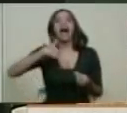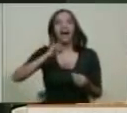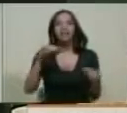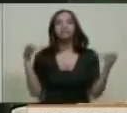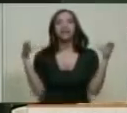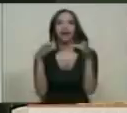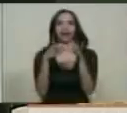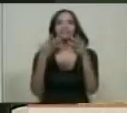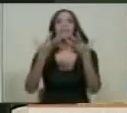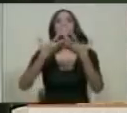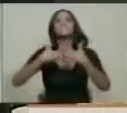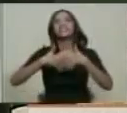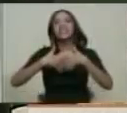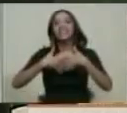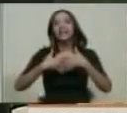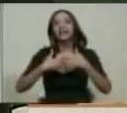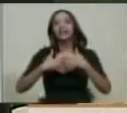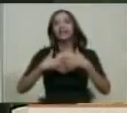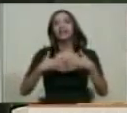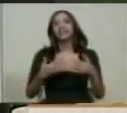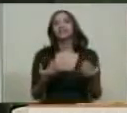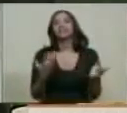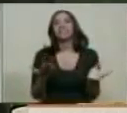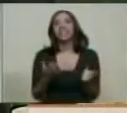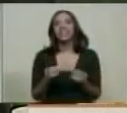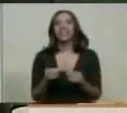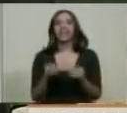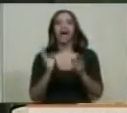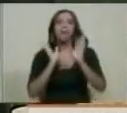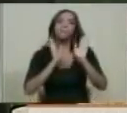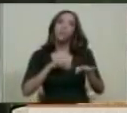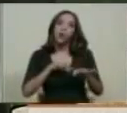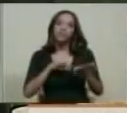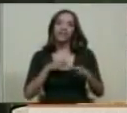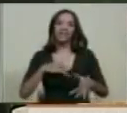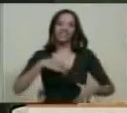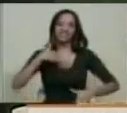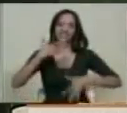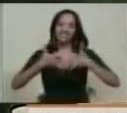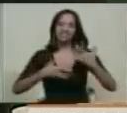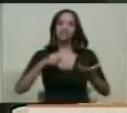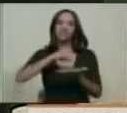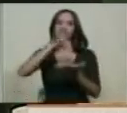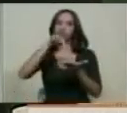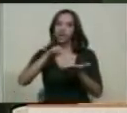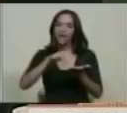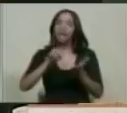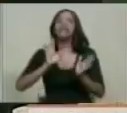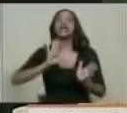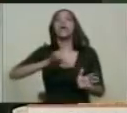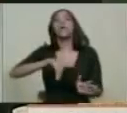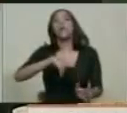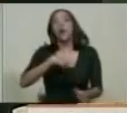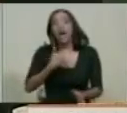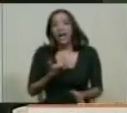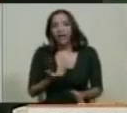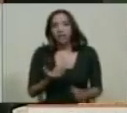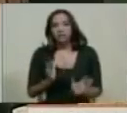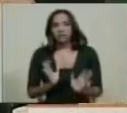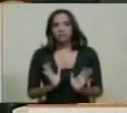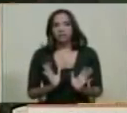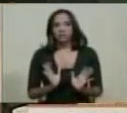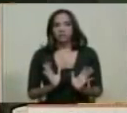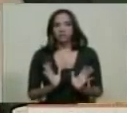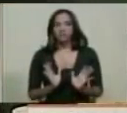que apela al sentido nacional y que obviamente puede que le